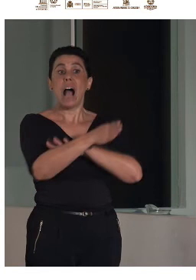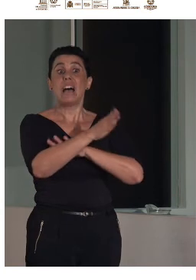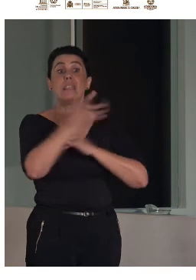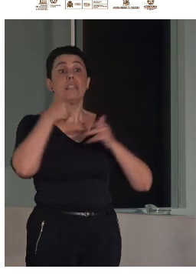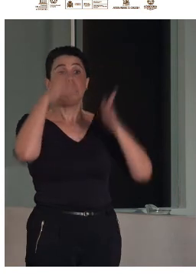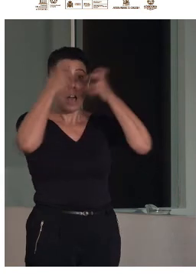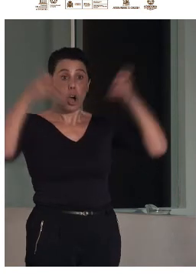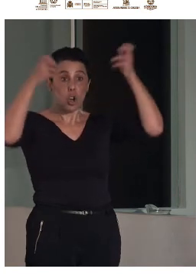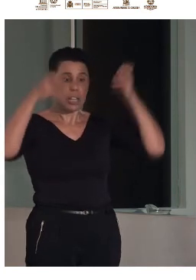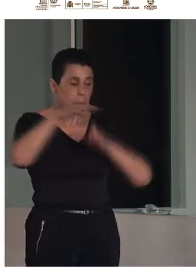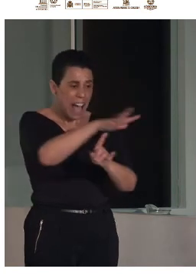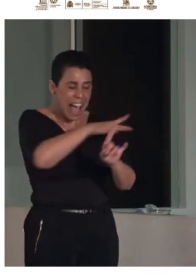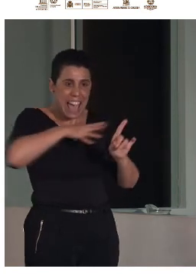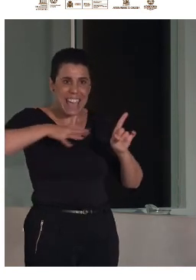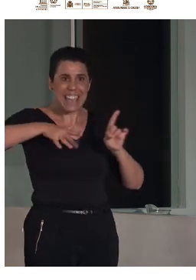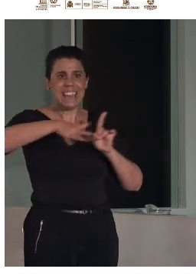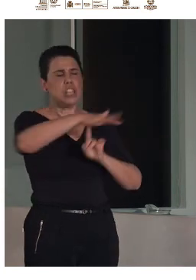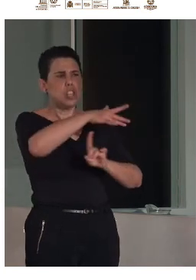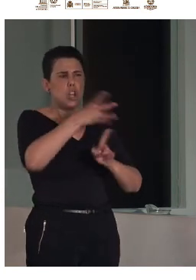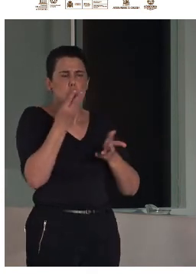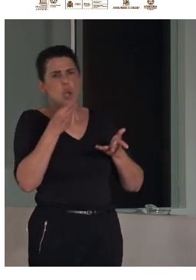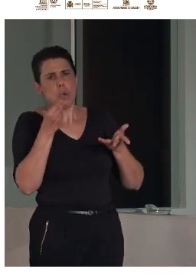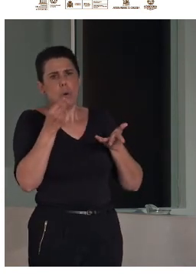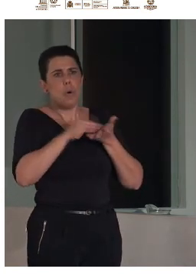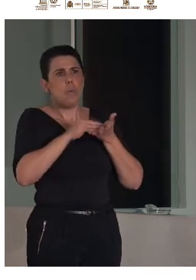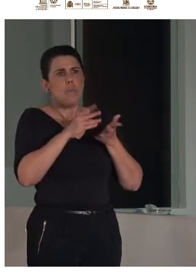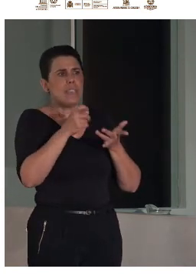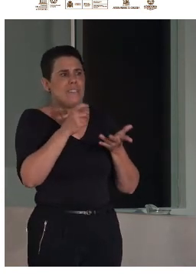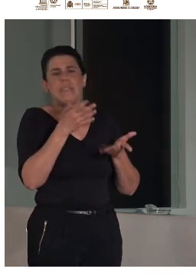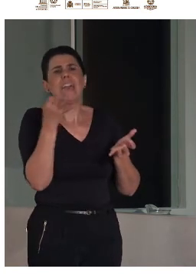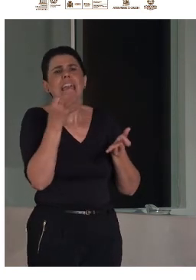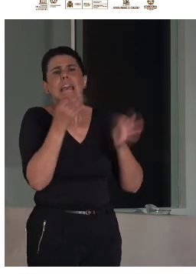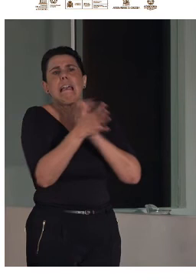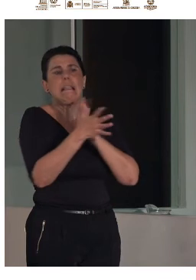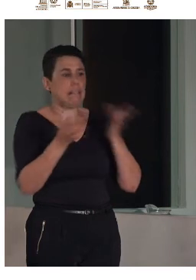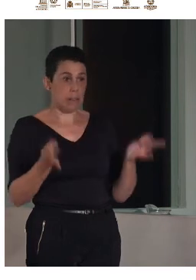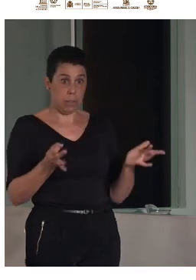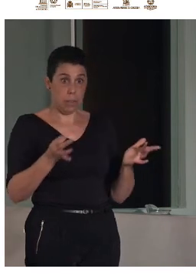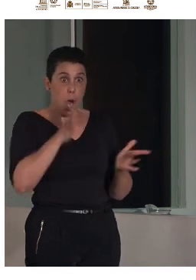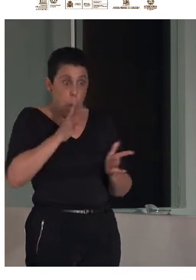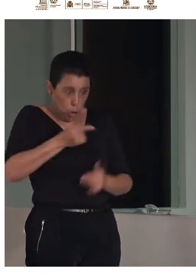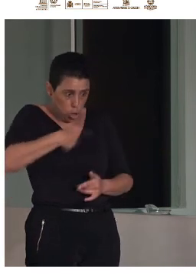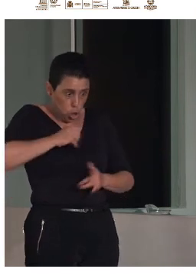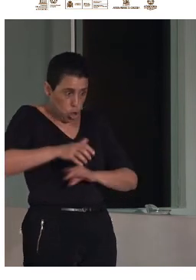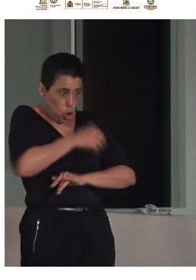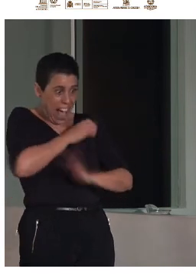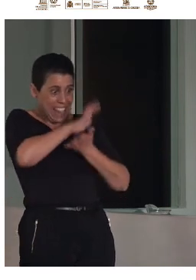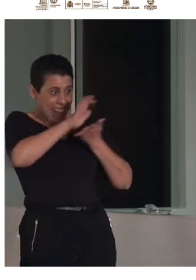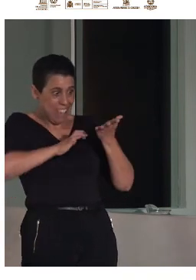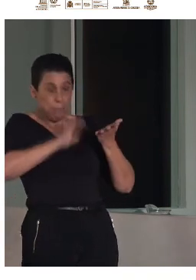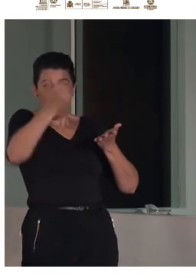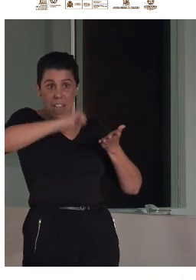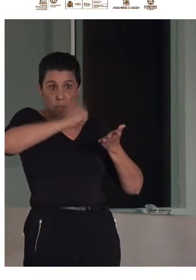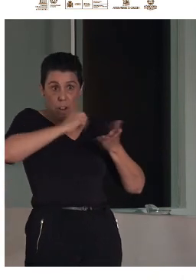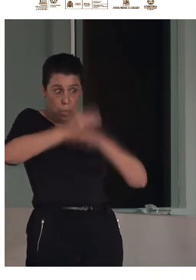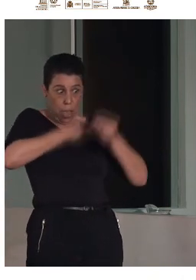muchas veces cuesta pensar cuesta hacerse la idea de qué es exactamente y por eso nosotros tenemos que hacer informes previos de evaluación porque